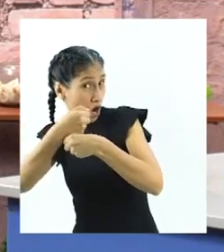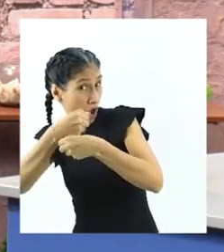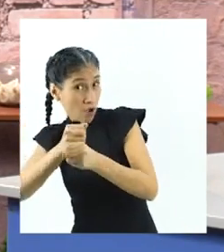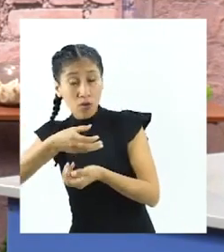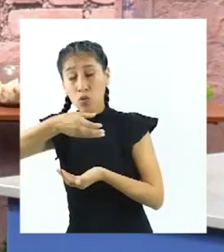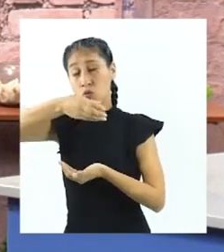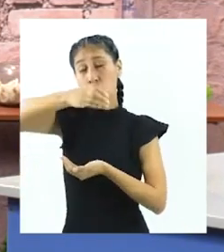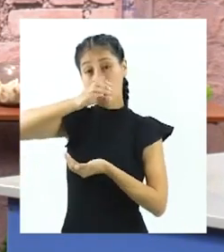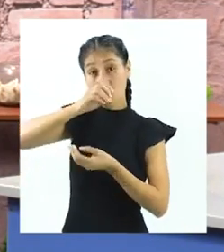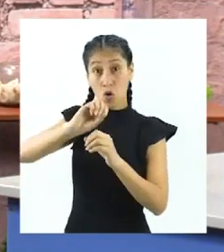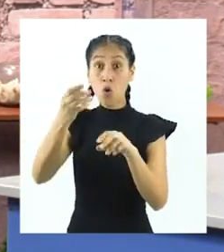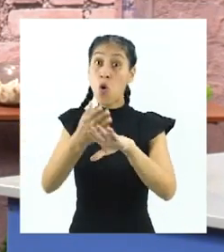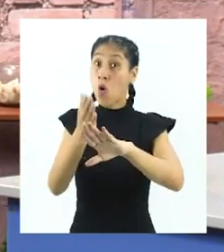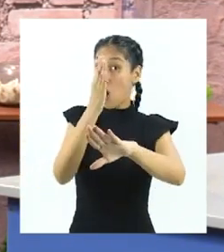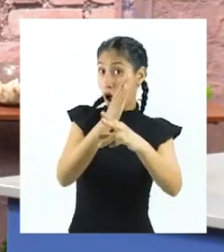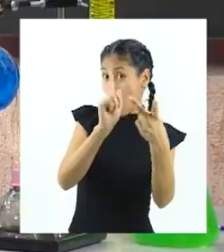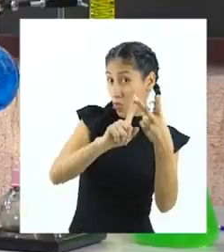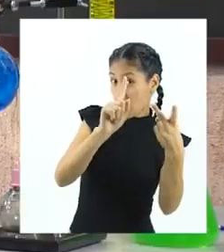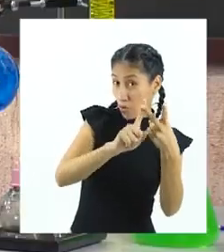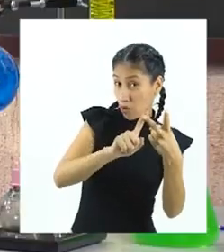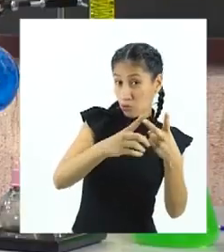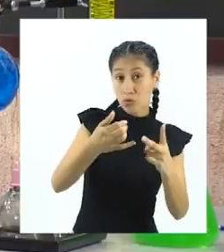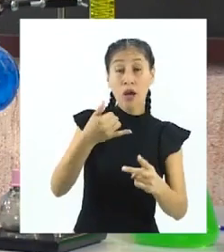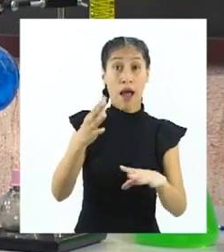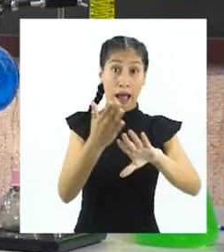¿Usas el celular a oscuras antes de dormir?